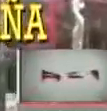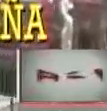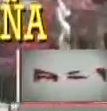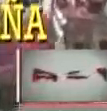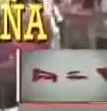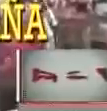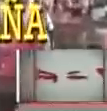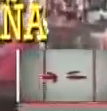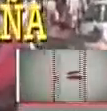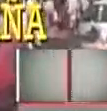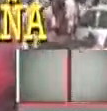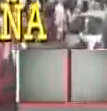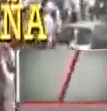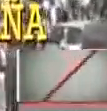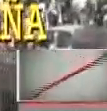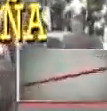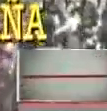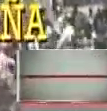Sector Lagallera